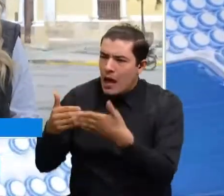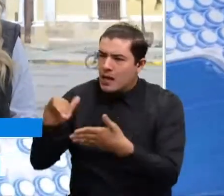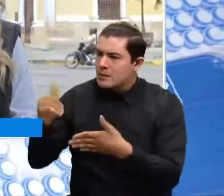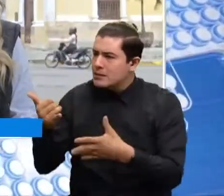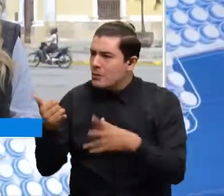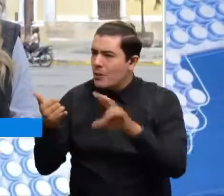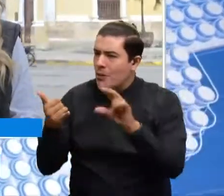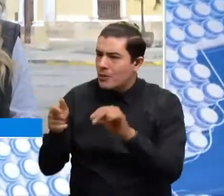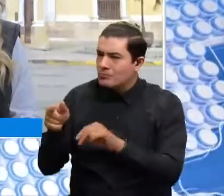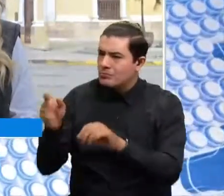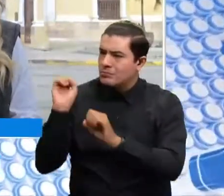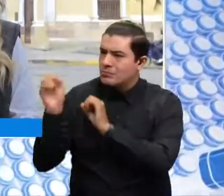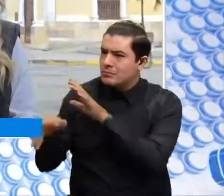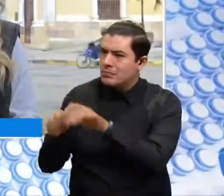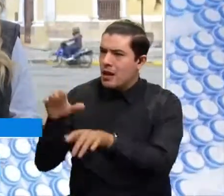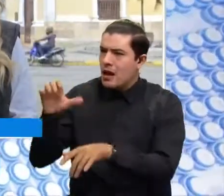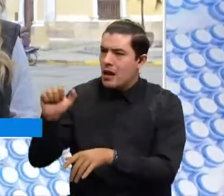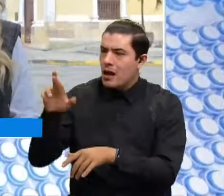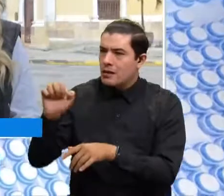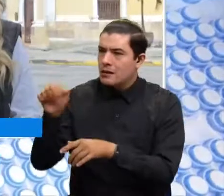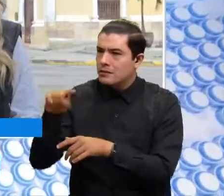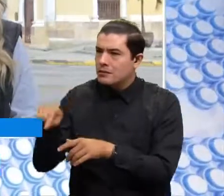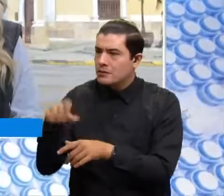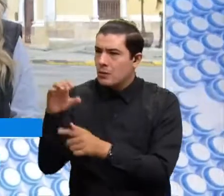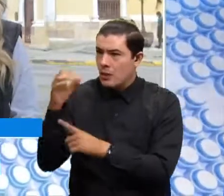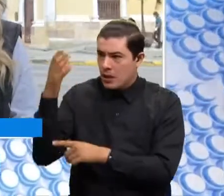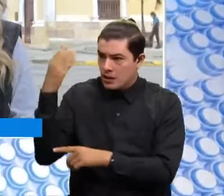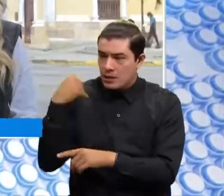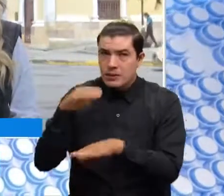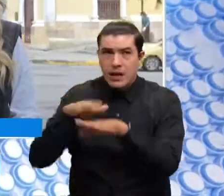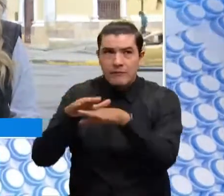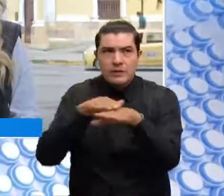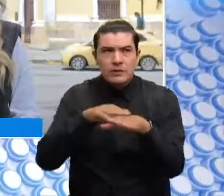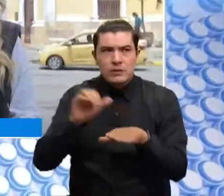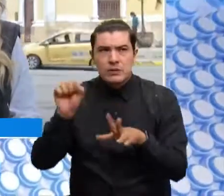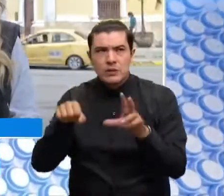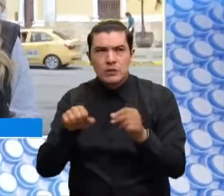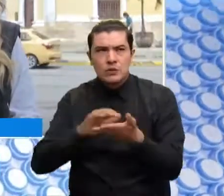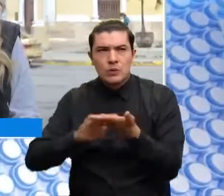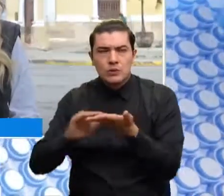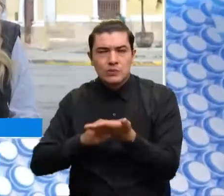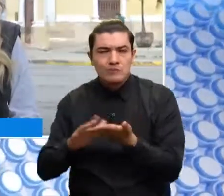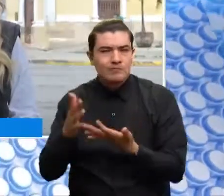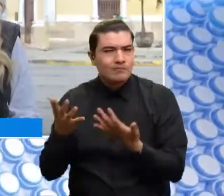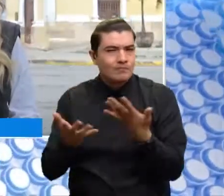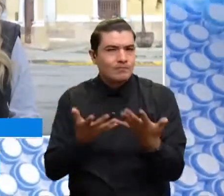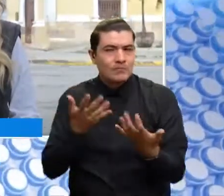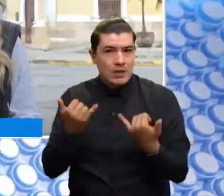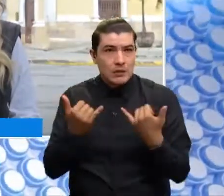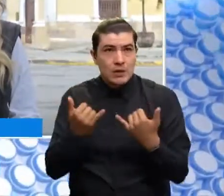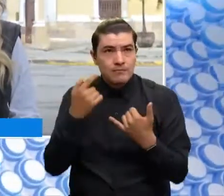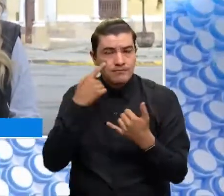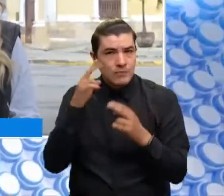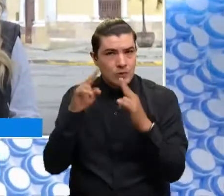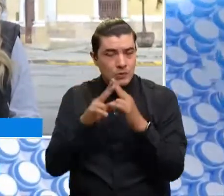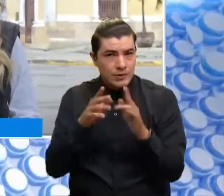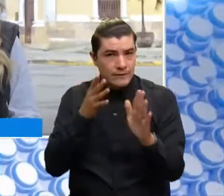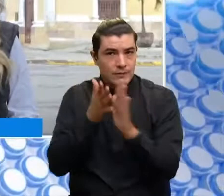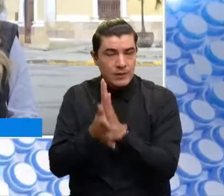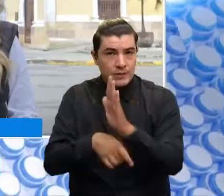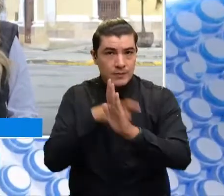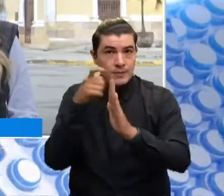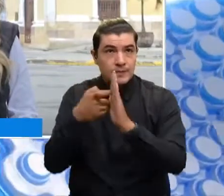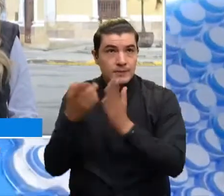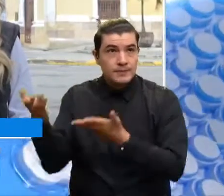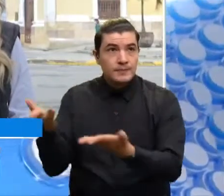se han anunciado presuntas o posibles soluciones, aún no hay luz verde frente al tema. ¿Qué avanza sobre el tema al respecto? Buenas tardes.